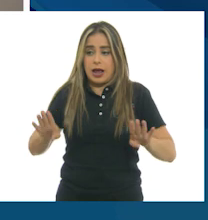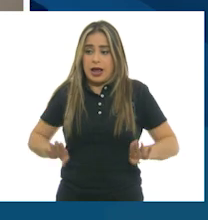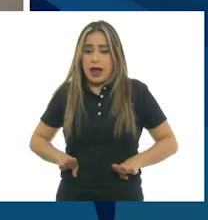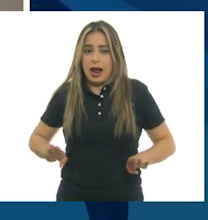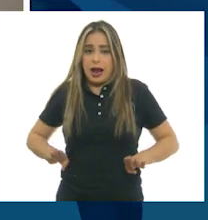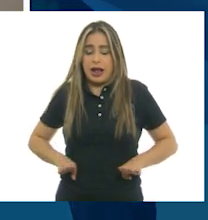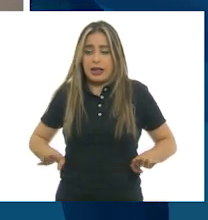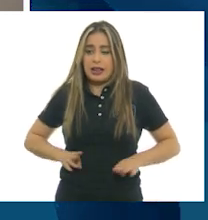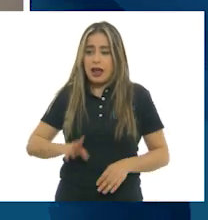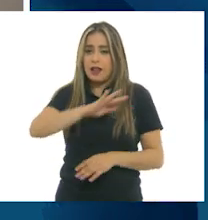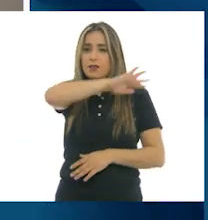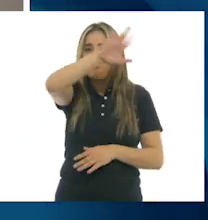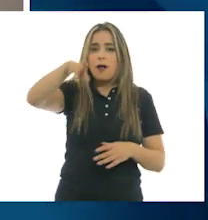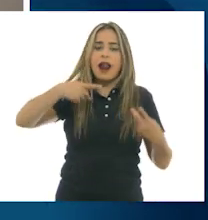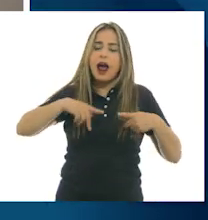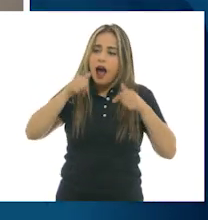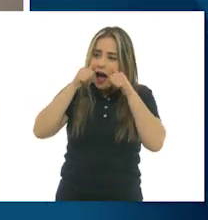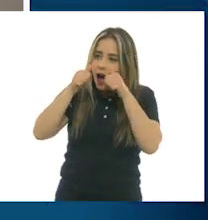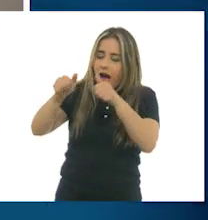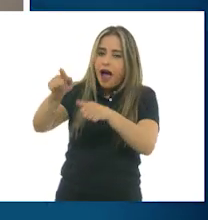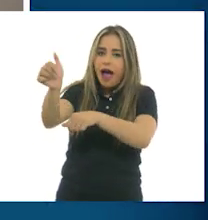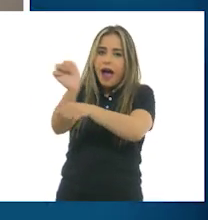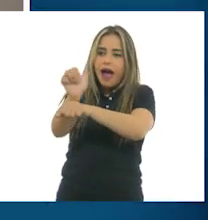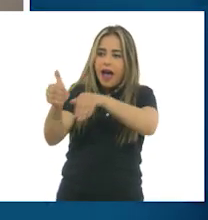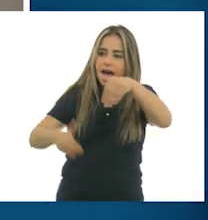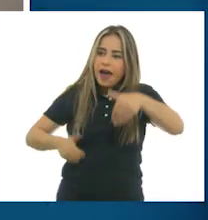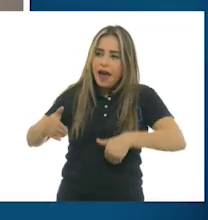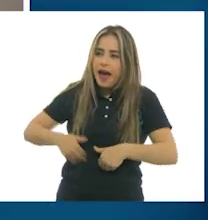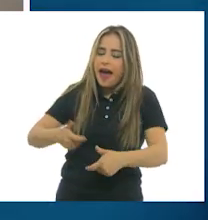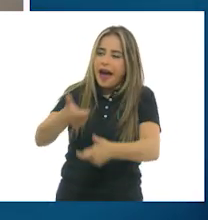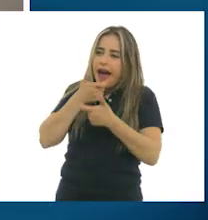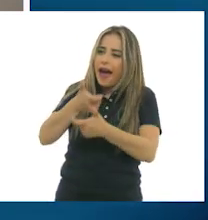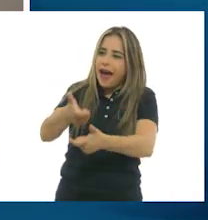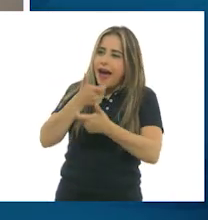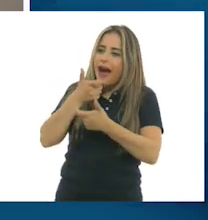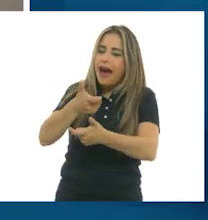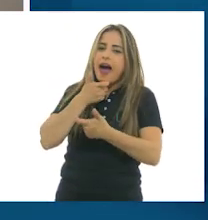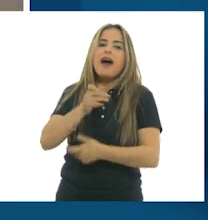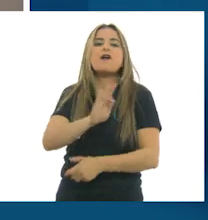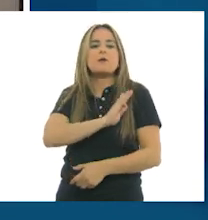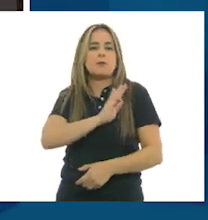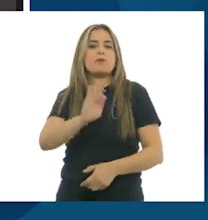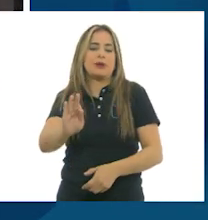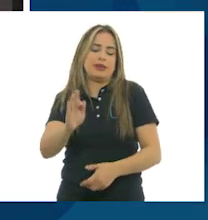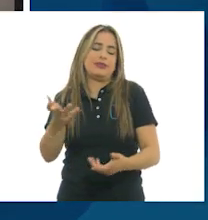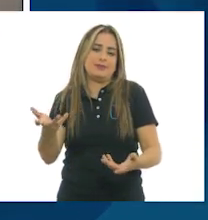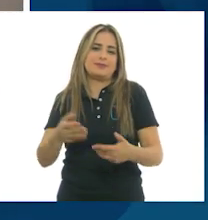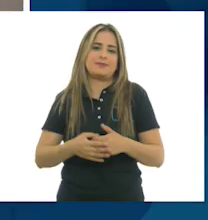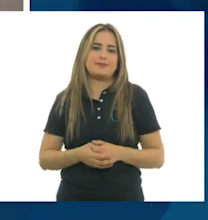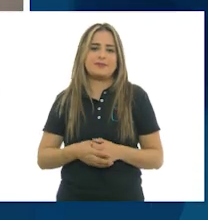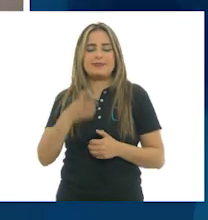que pongamos atención en él y nos hace reír.